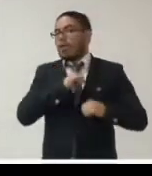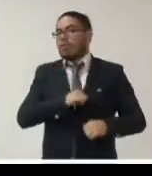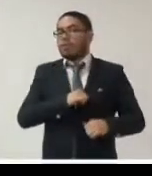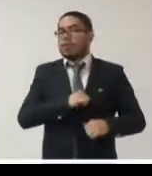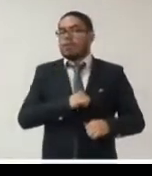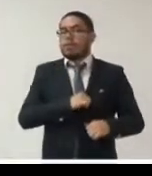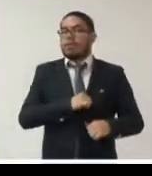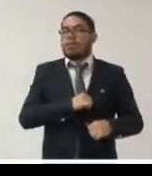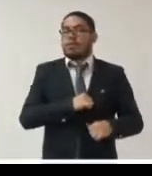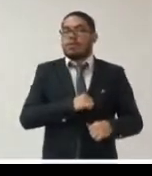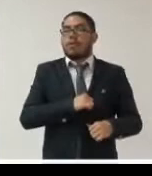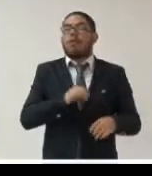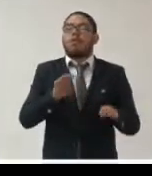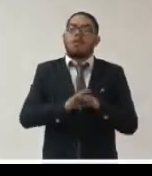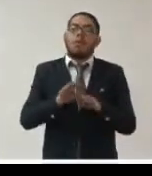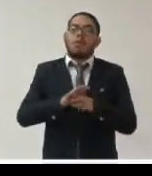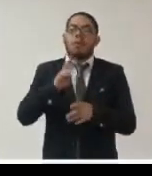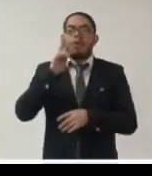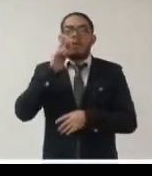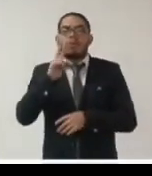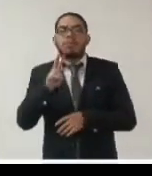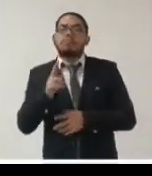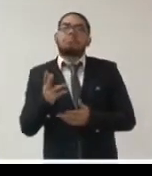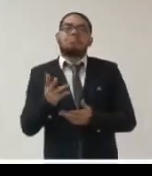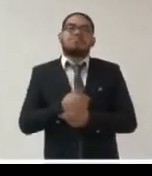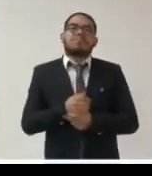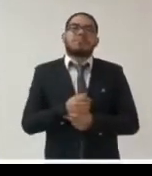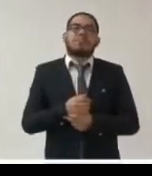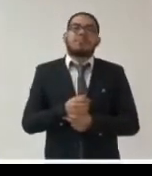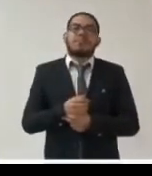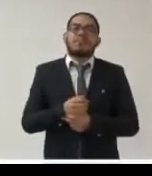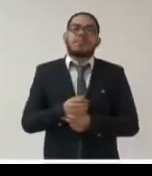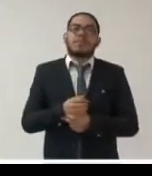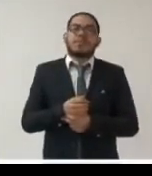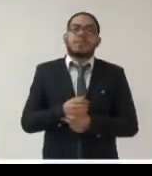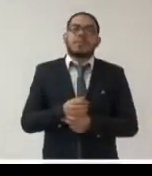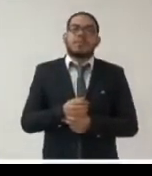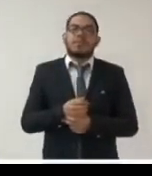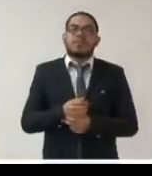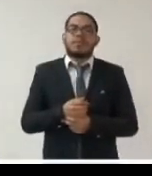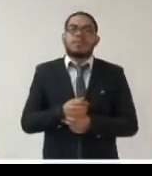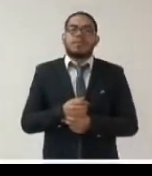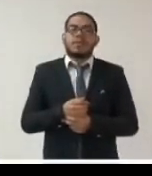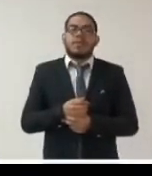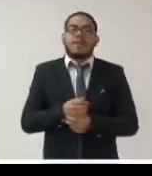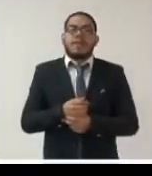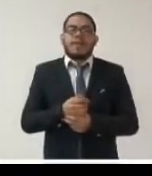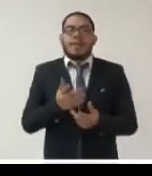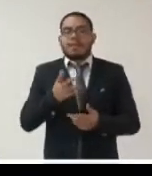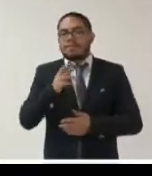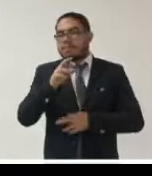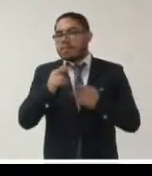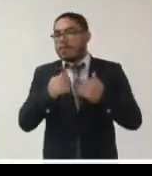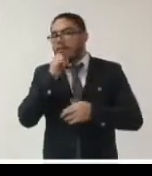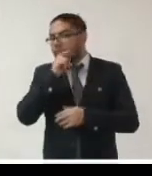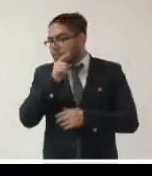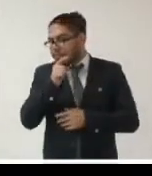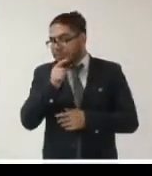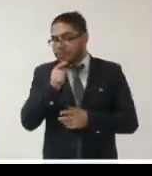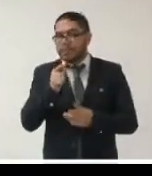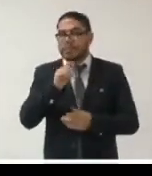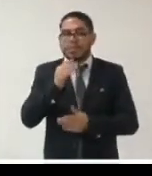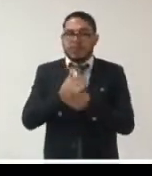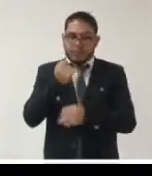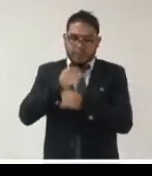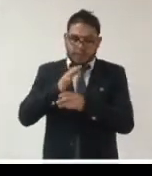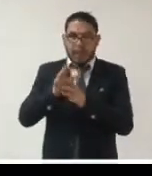tanto de transparencia como de protección de datos que formamos parte de estas dos redes tanto de transparencia y datos y también